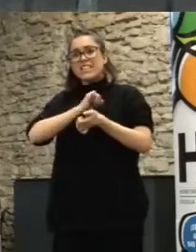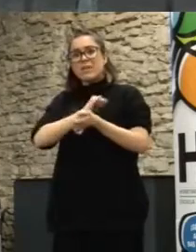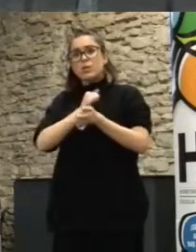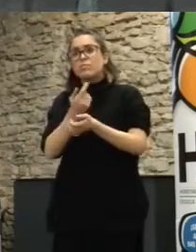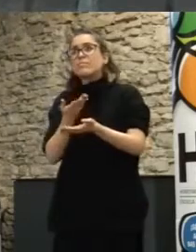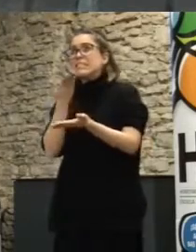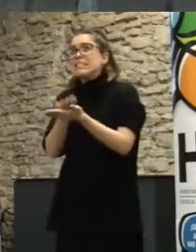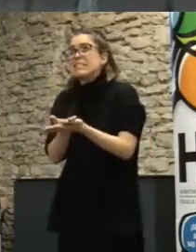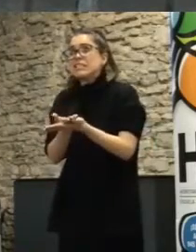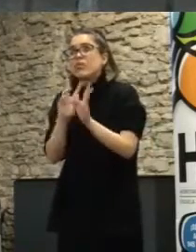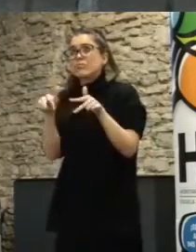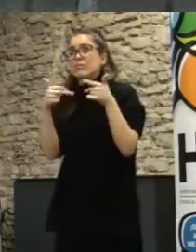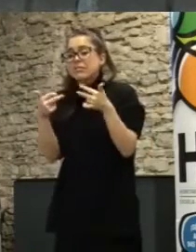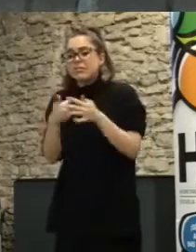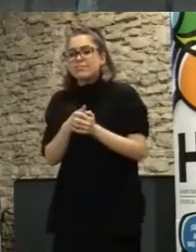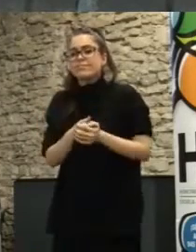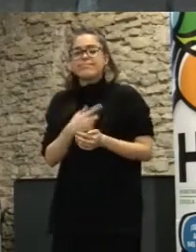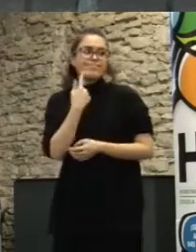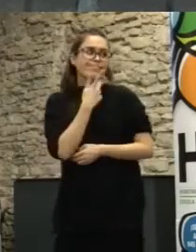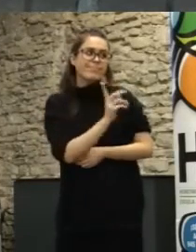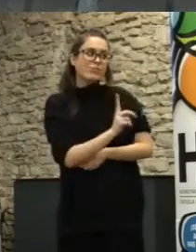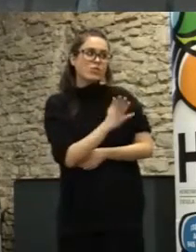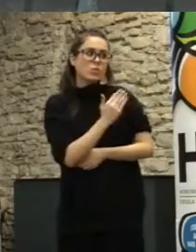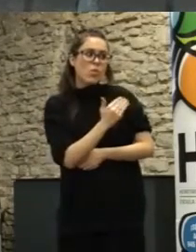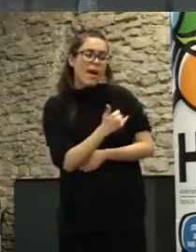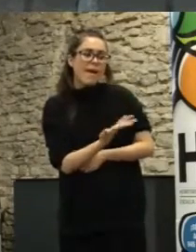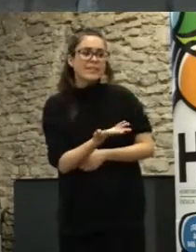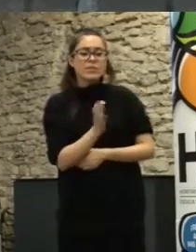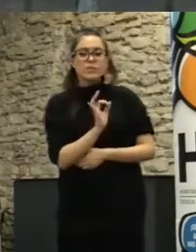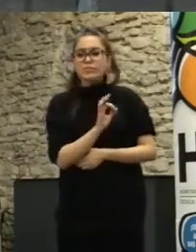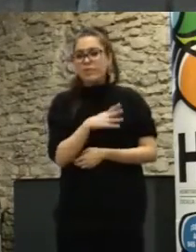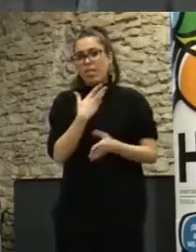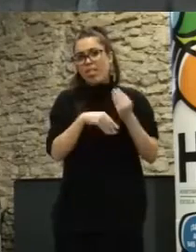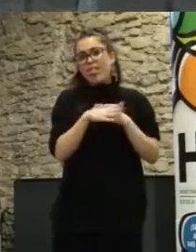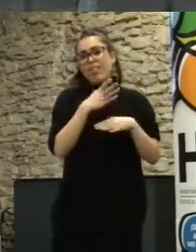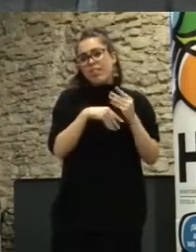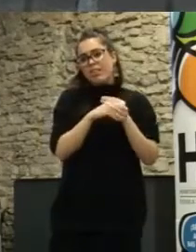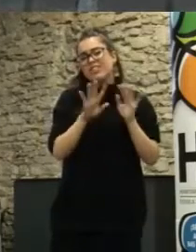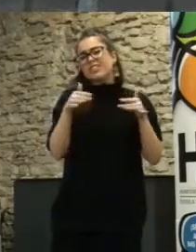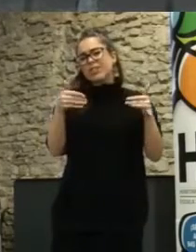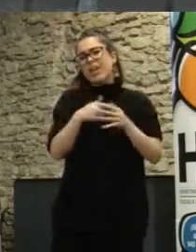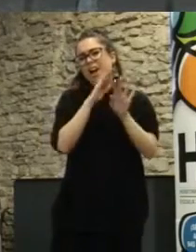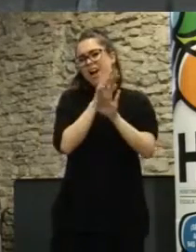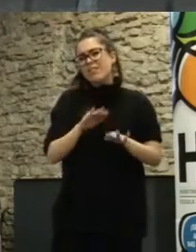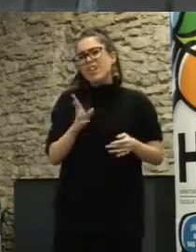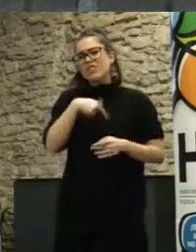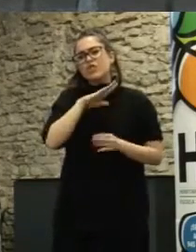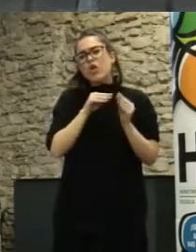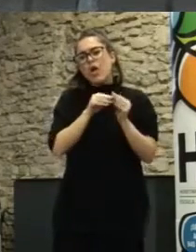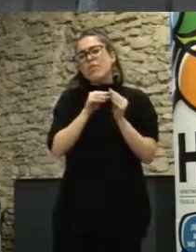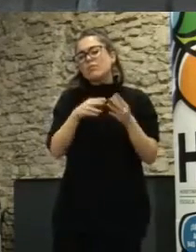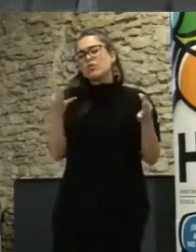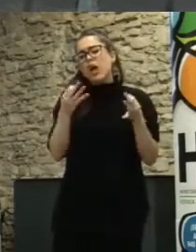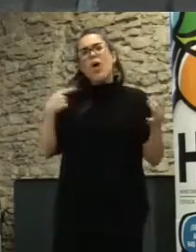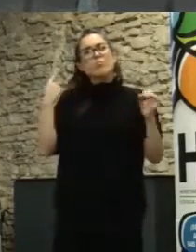aparatos pues se ha denegado diciendo que no hay tradición no hay costumbre no hay la idea es qué hacemos para que haya una